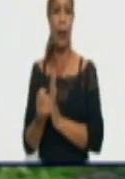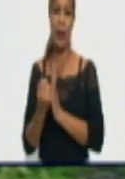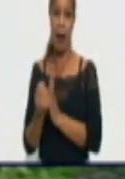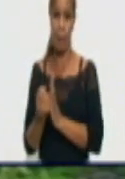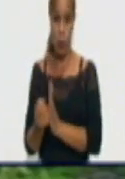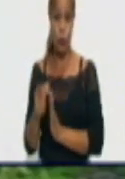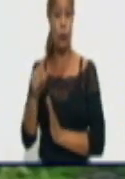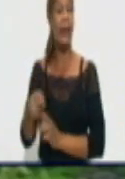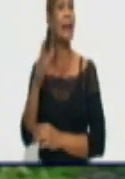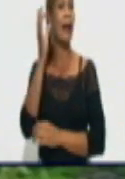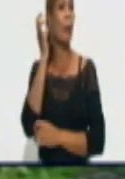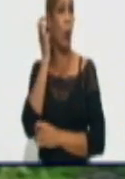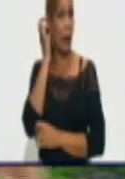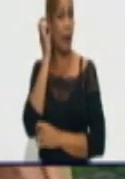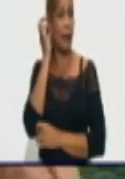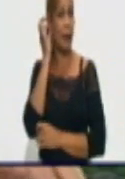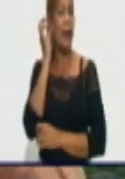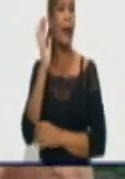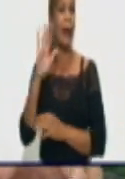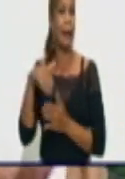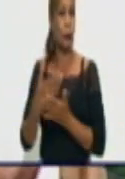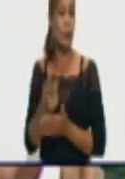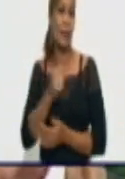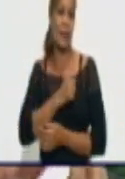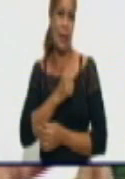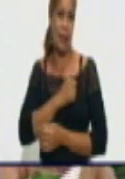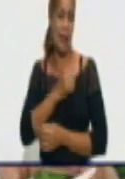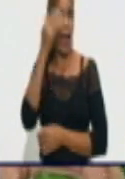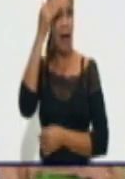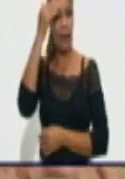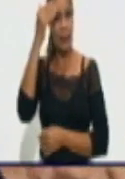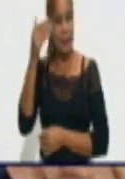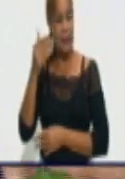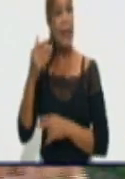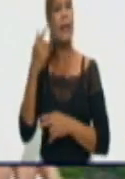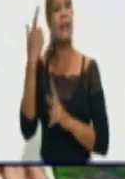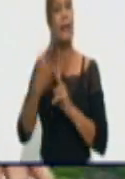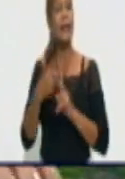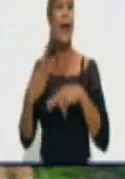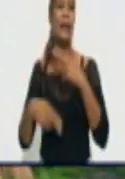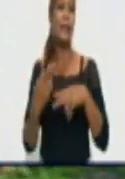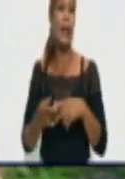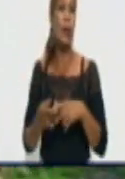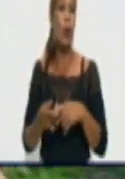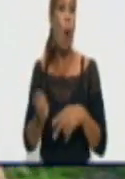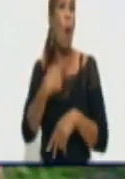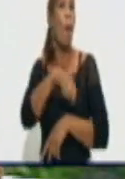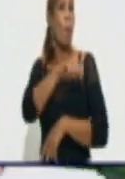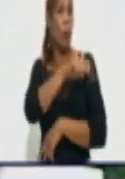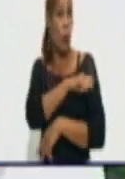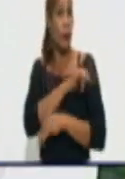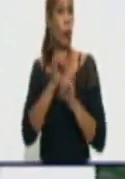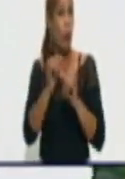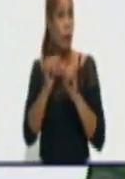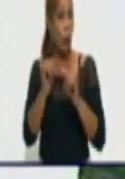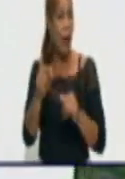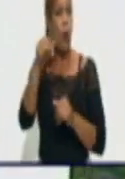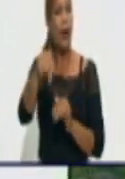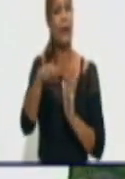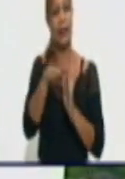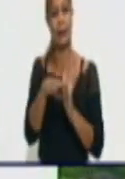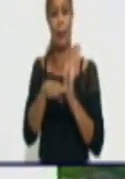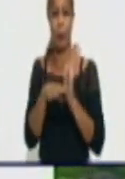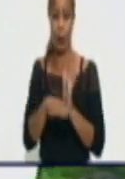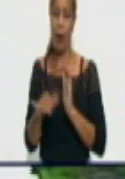de Aidenis, ella quiere agradecerle y hacerlo público a través del programa, y creo que es muy justo que nosotros también